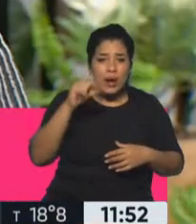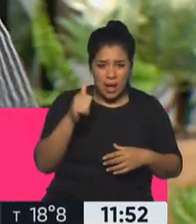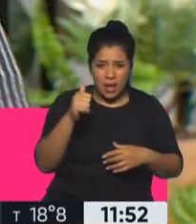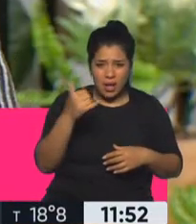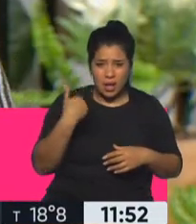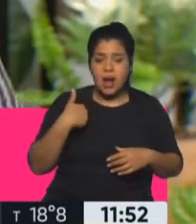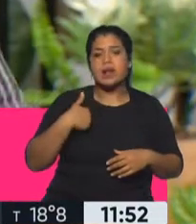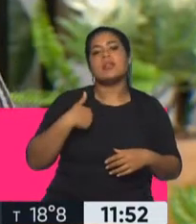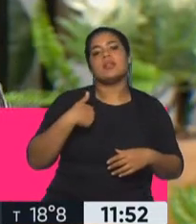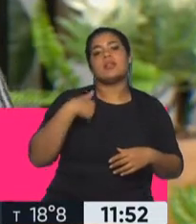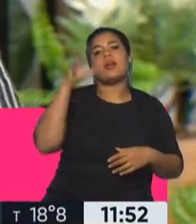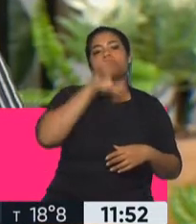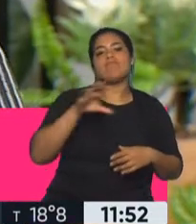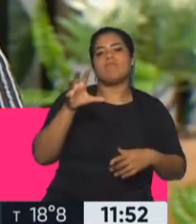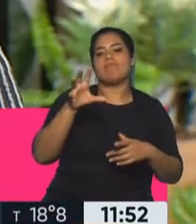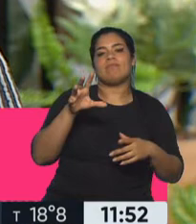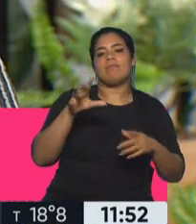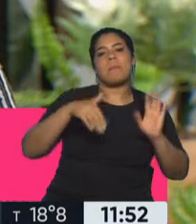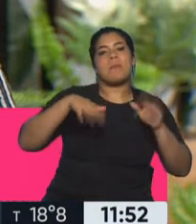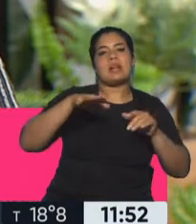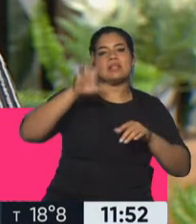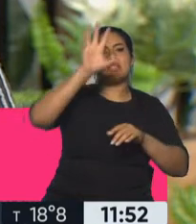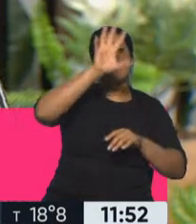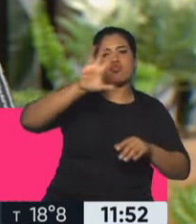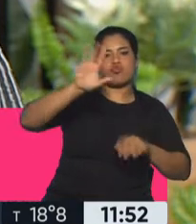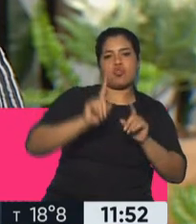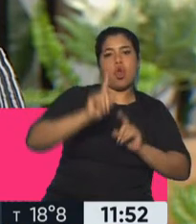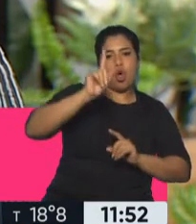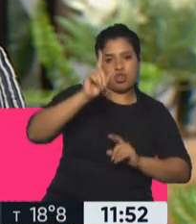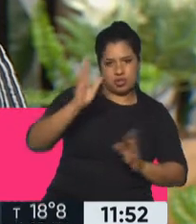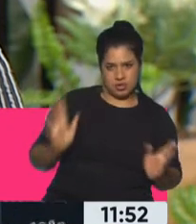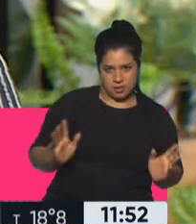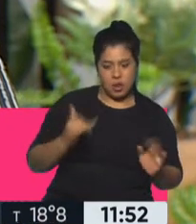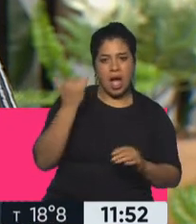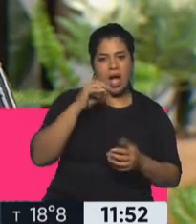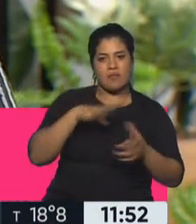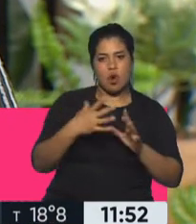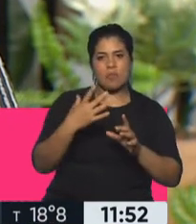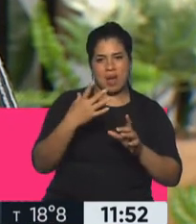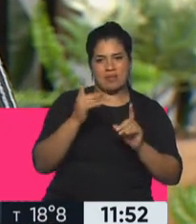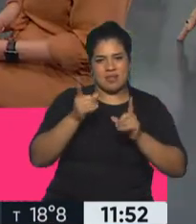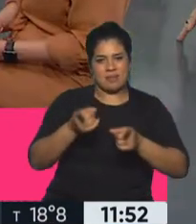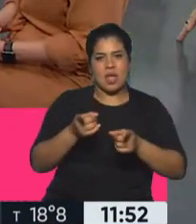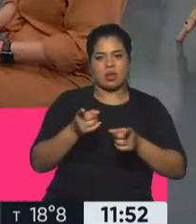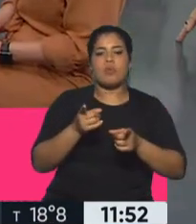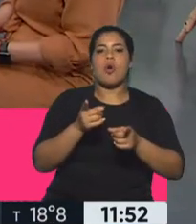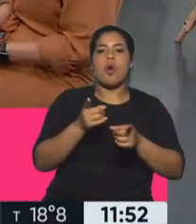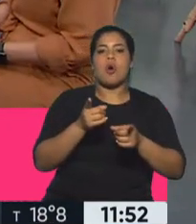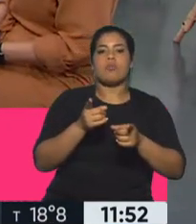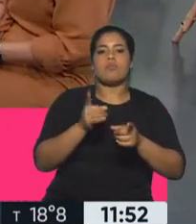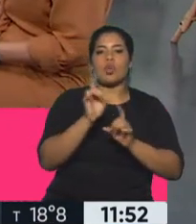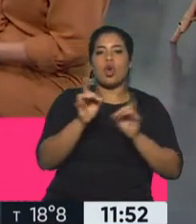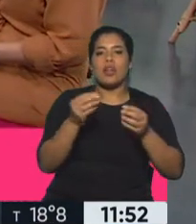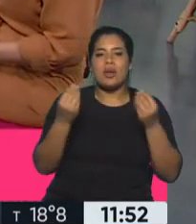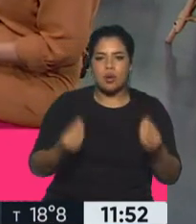centro, en las provincias, en la región centro-norte, si se quiere, pero hay otra vía de transmisión que está vigente y es importante, que es la vertical. Una